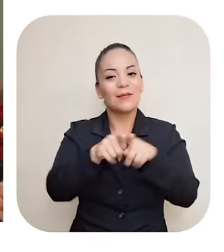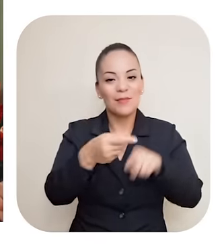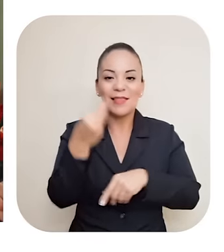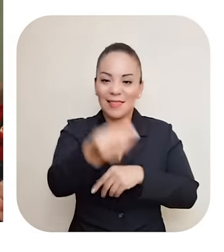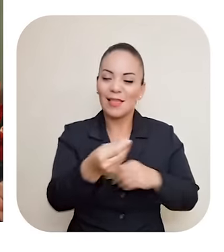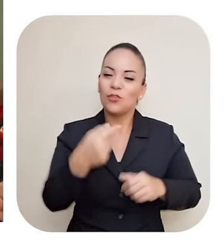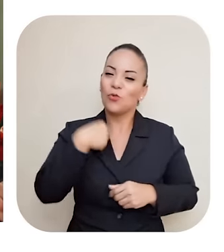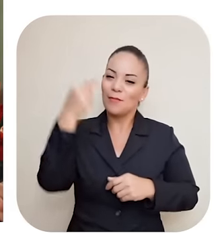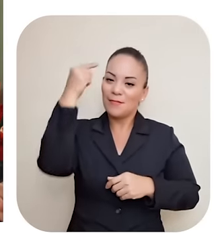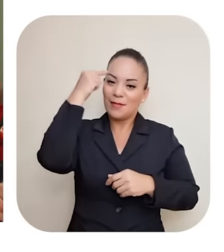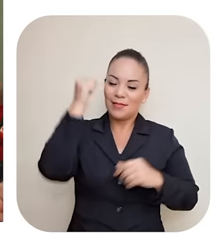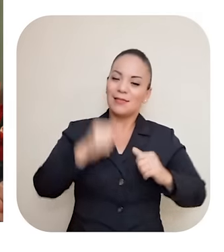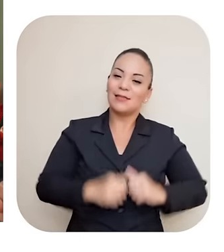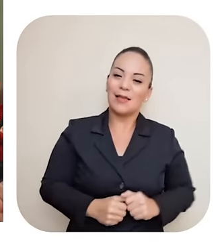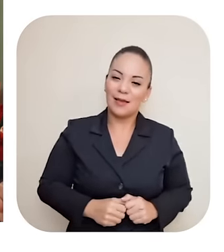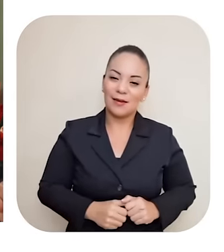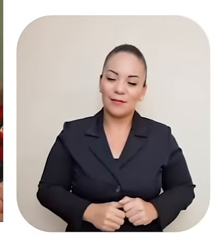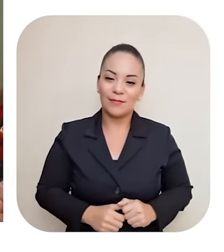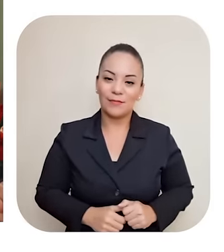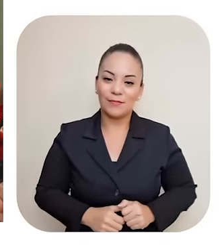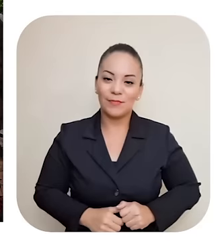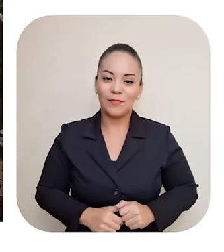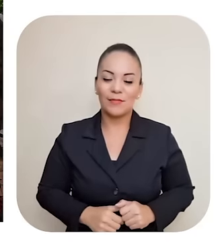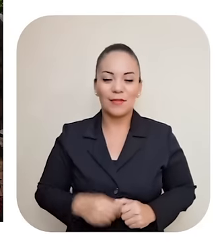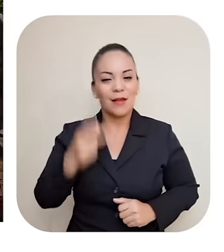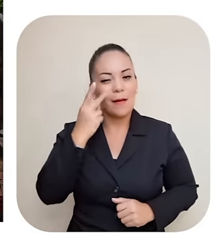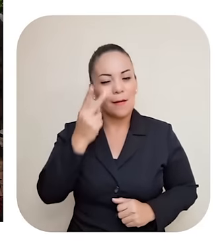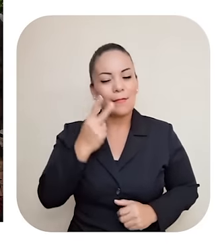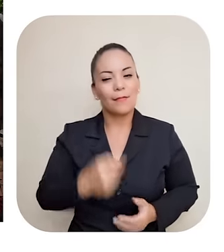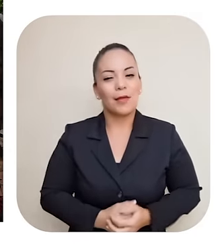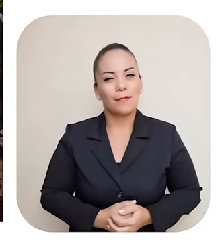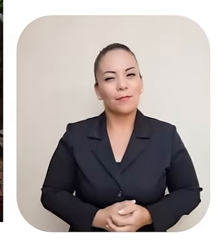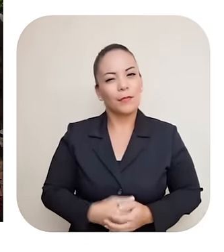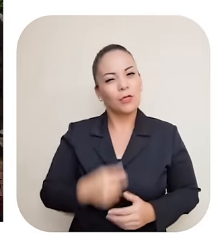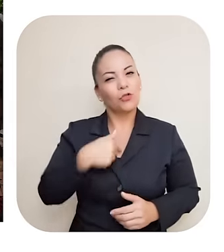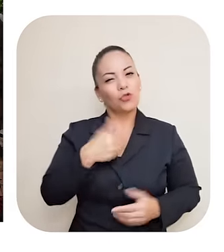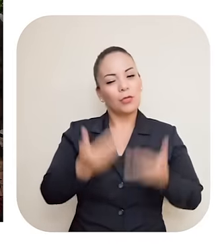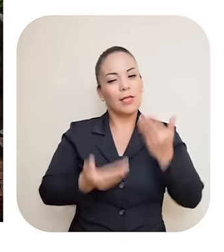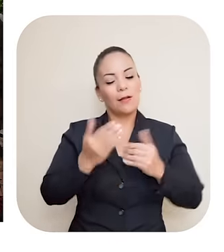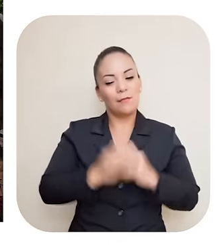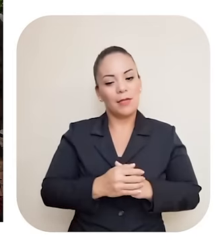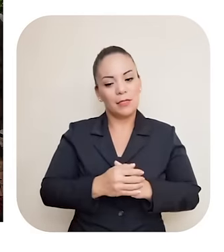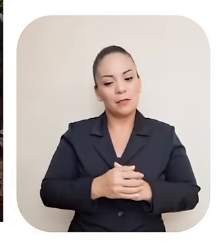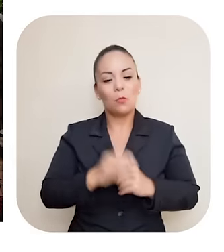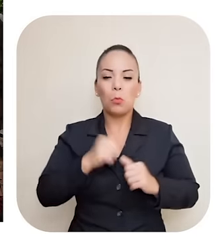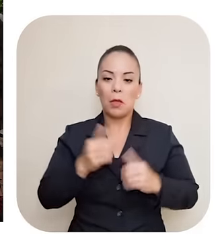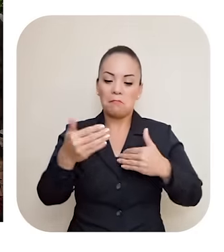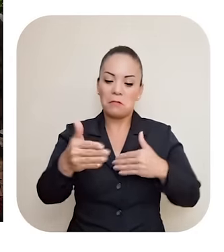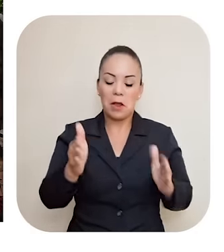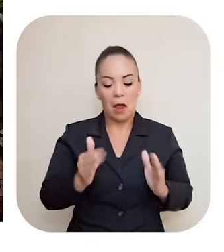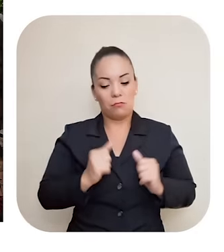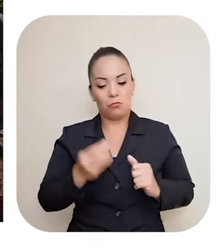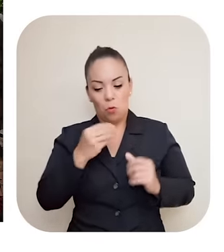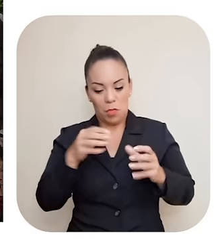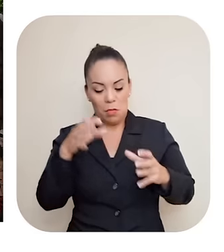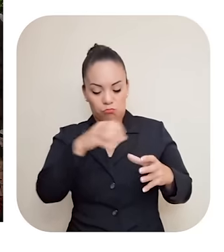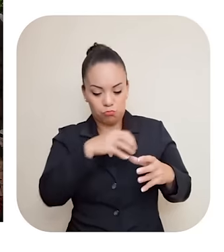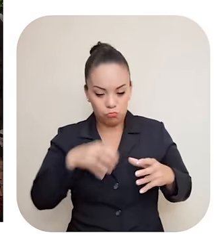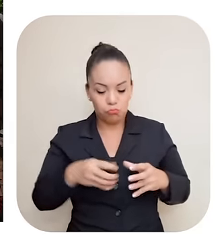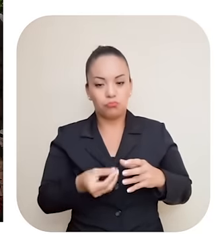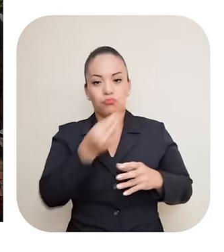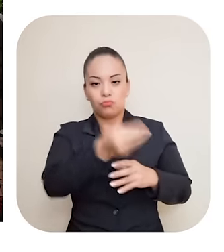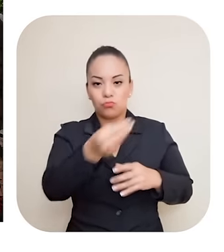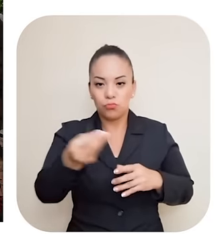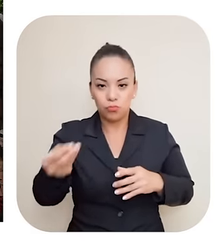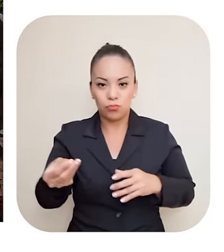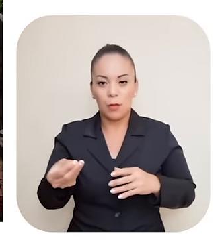Demos para que otros den Yo me pongo a pensar Padre Y aquí yo voy a terminar Vea Yo tal vez pueda agarrar Una cajita